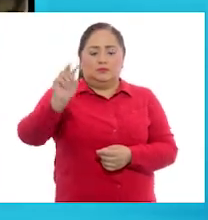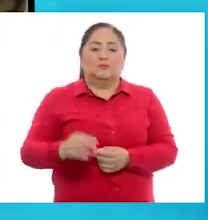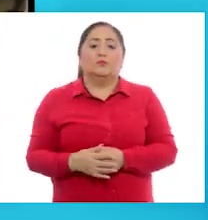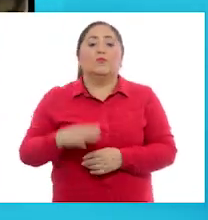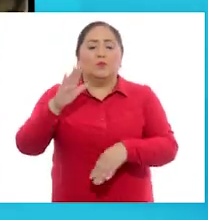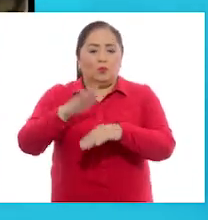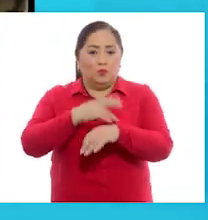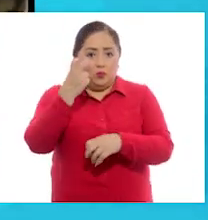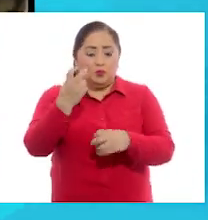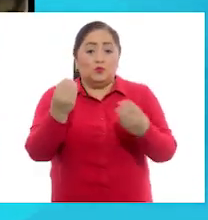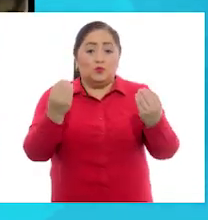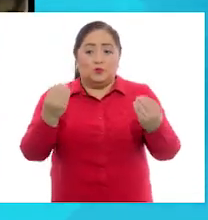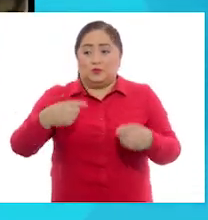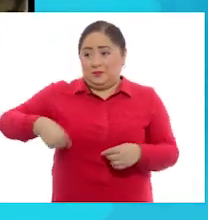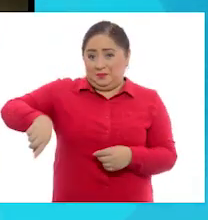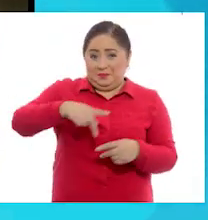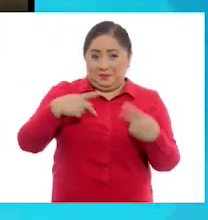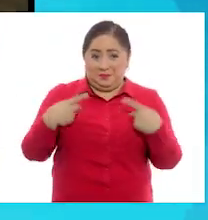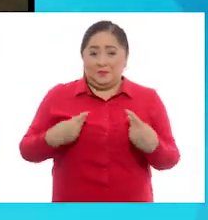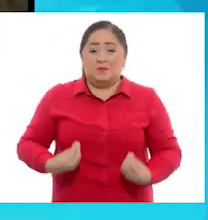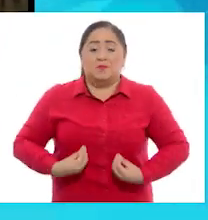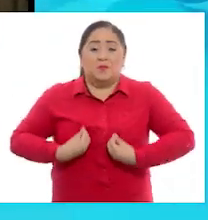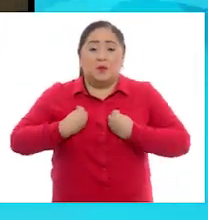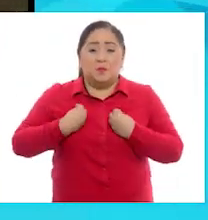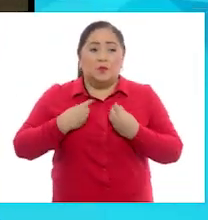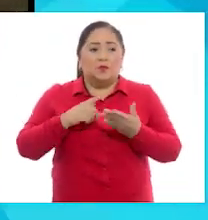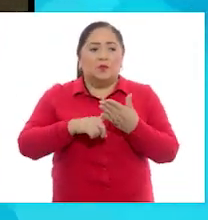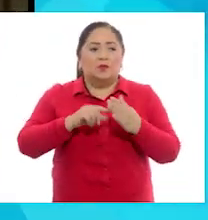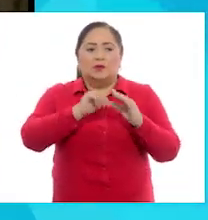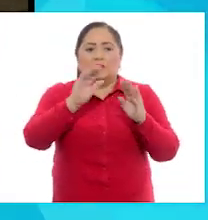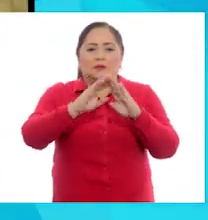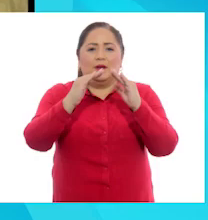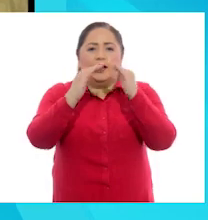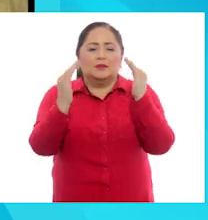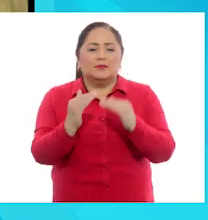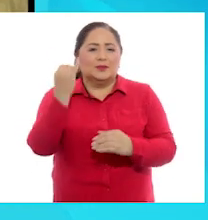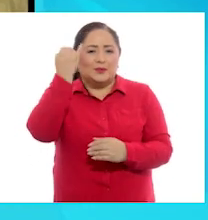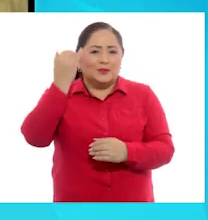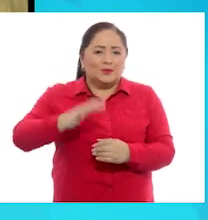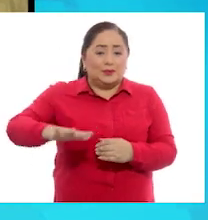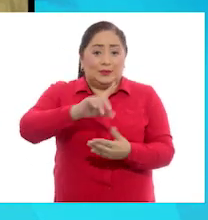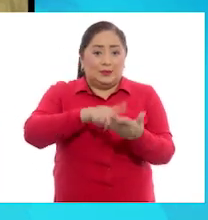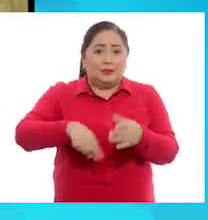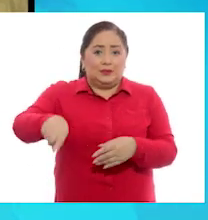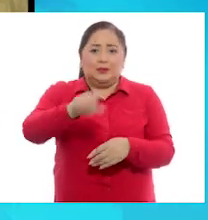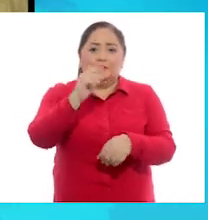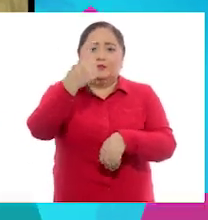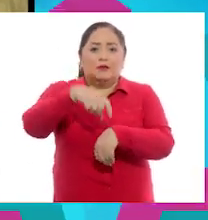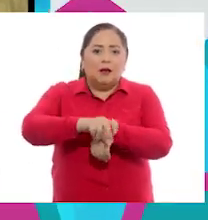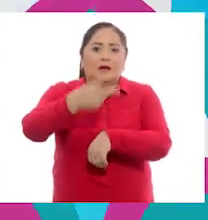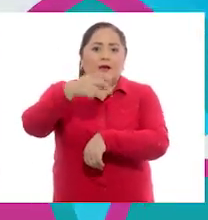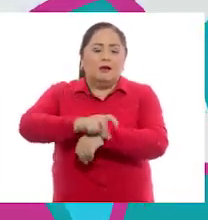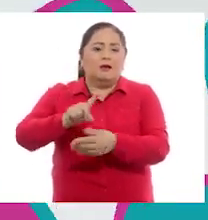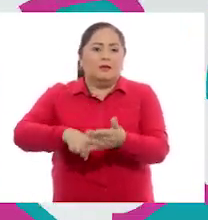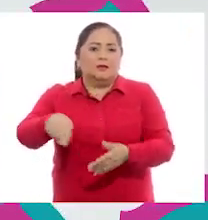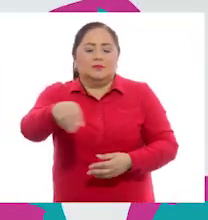Por eso muchos de nosotros vivimos en los albergues indígenas. Ahí estamos toda la semana.